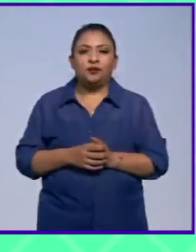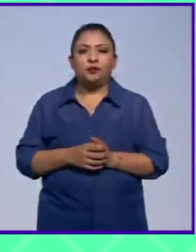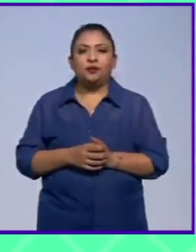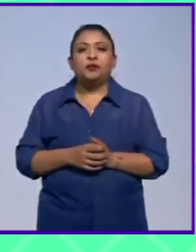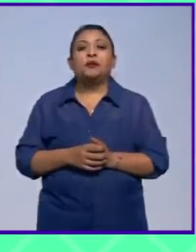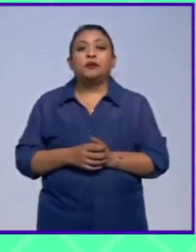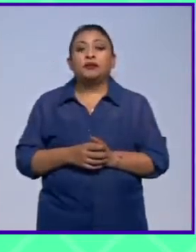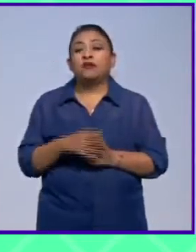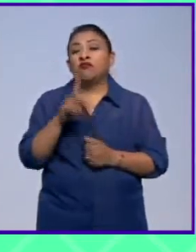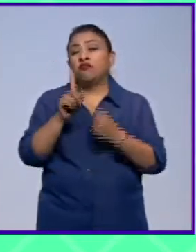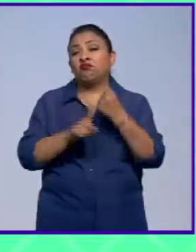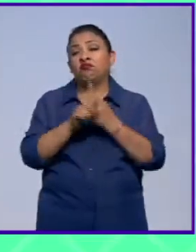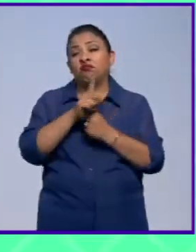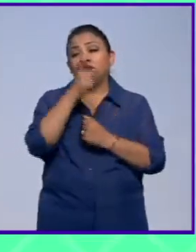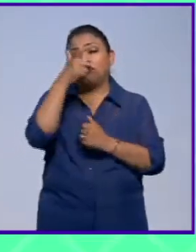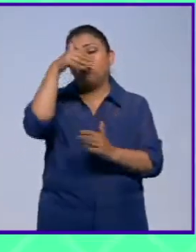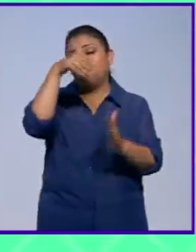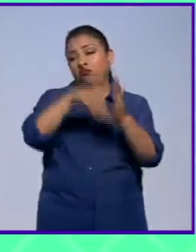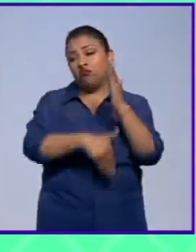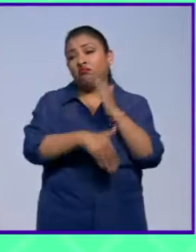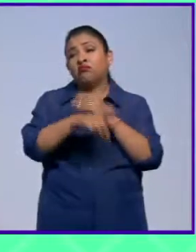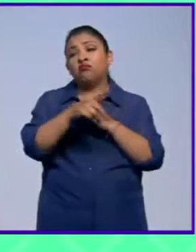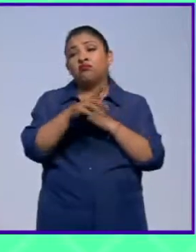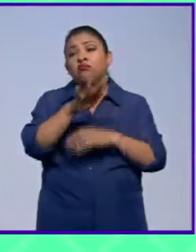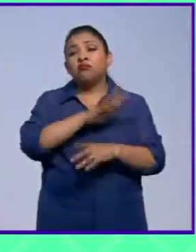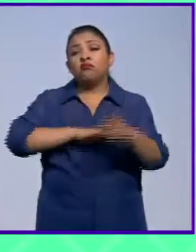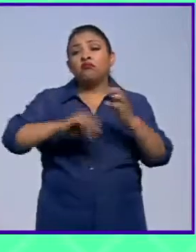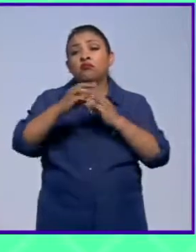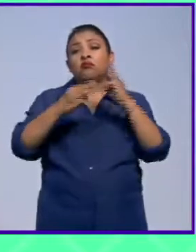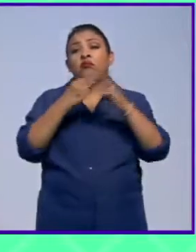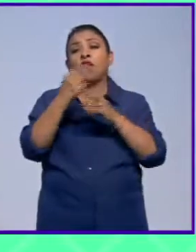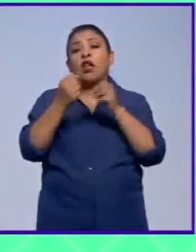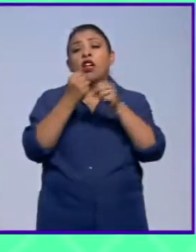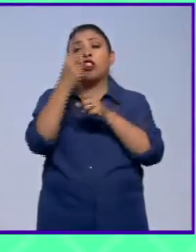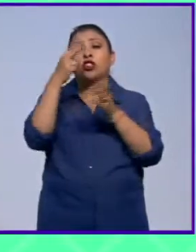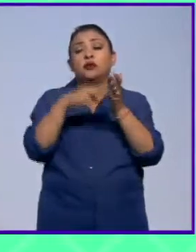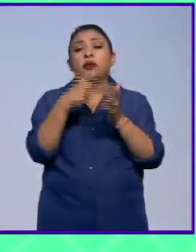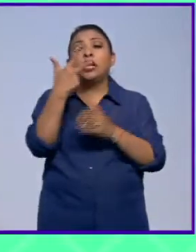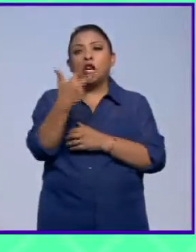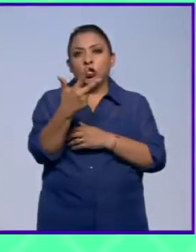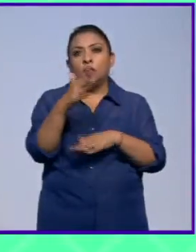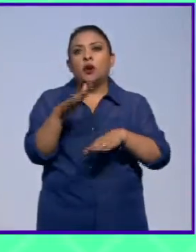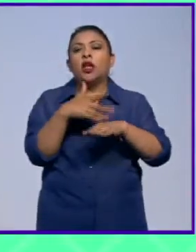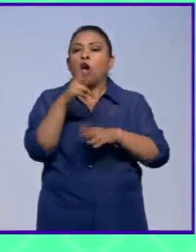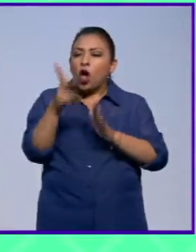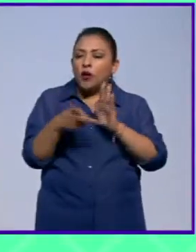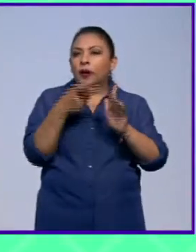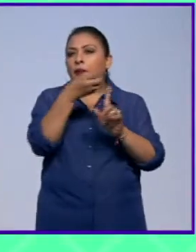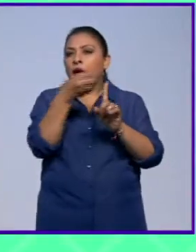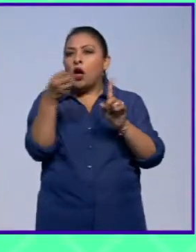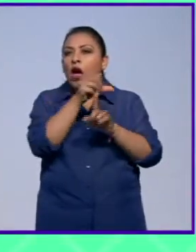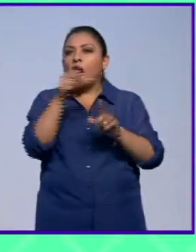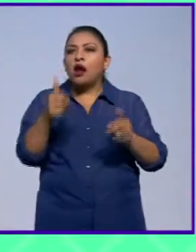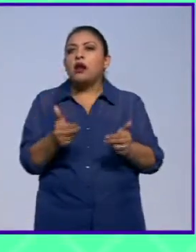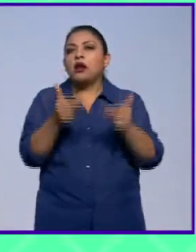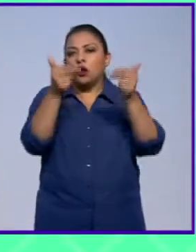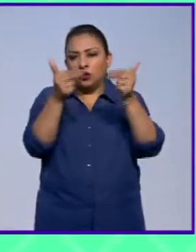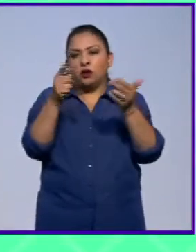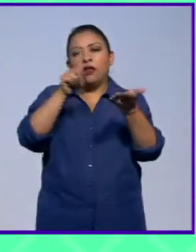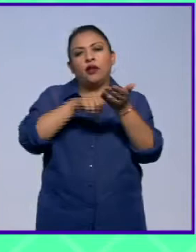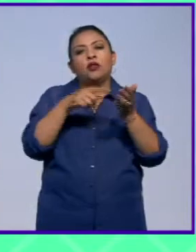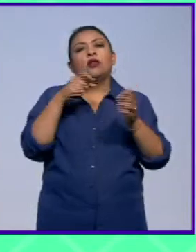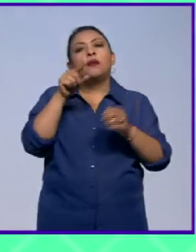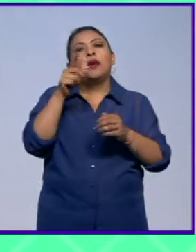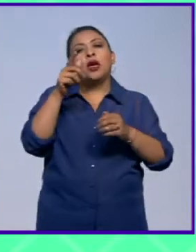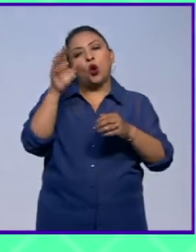la crisis financiera que golpeó a gran parte del mundo en 2008 provocó un reacomodo en los negocios incluyendo las